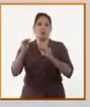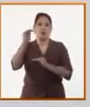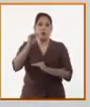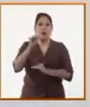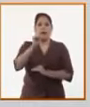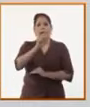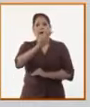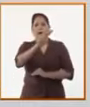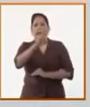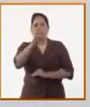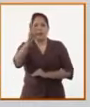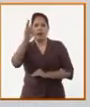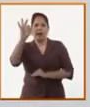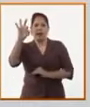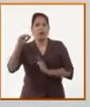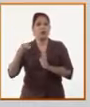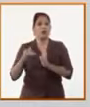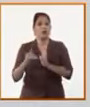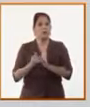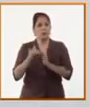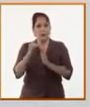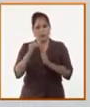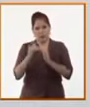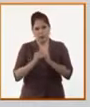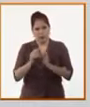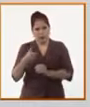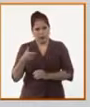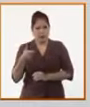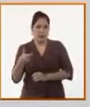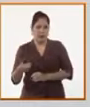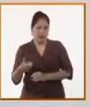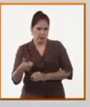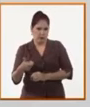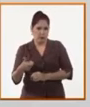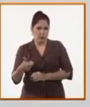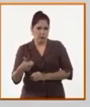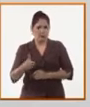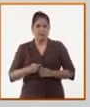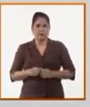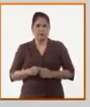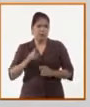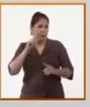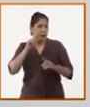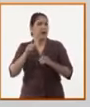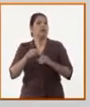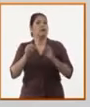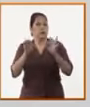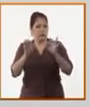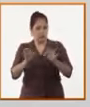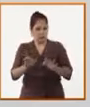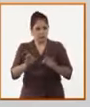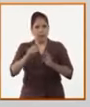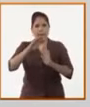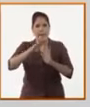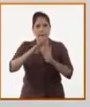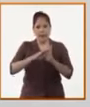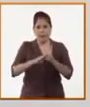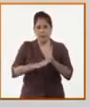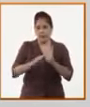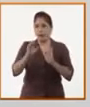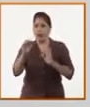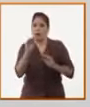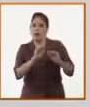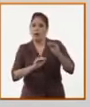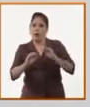de los 338 mil millones de pesos. Eso tiene un fin. Las medidas o las